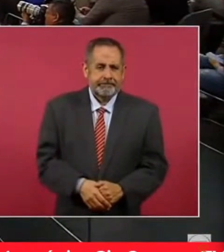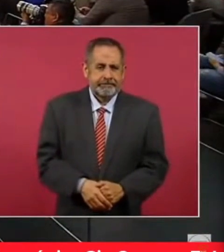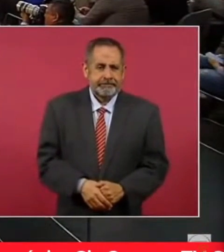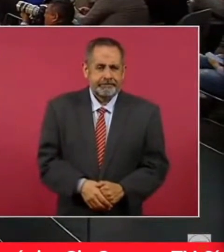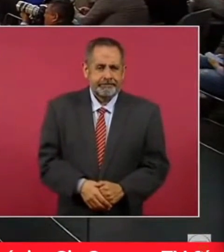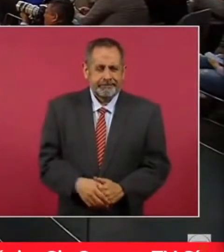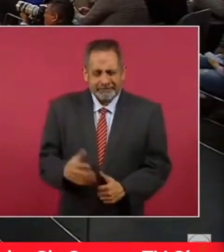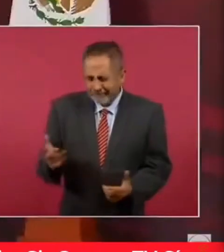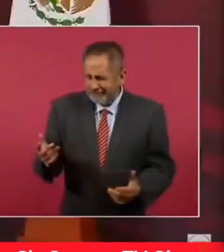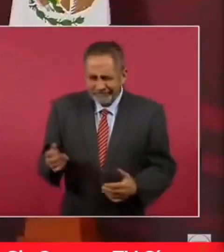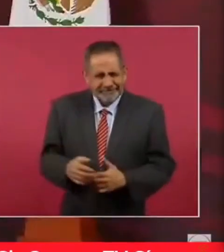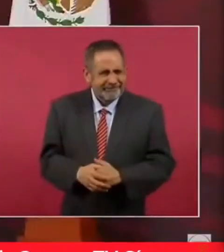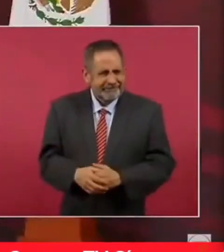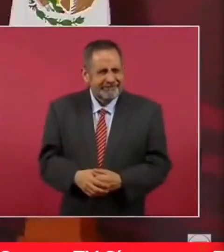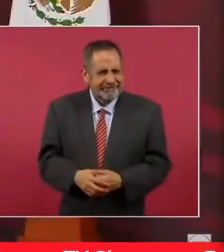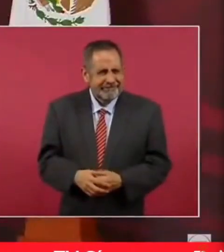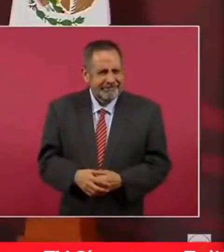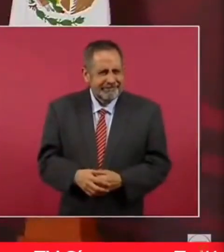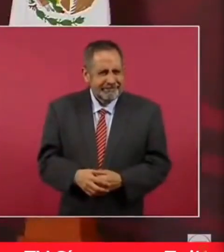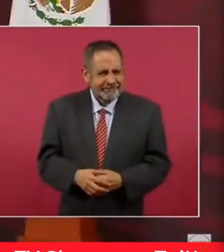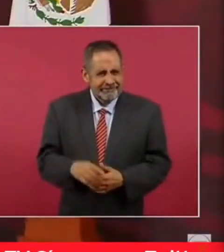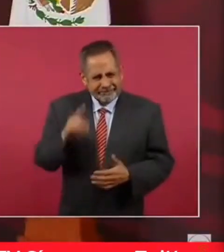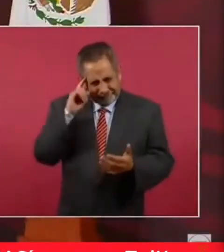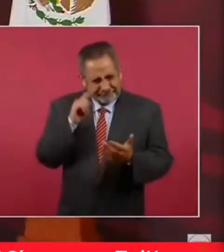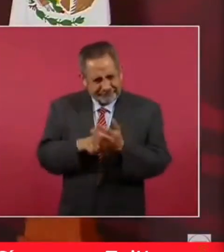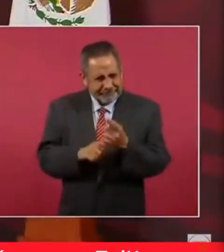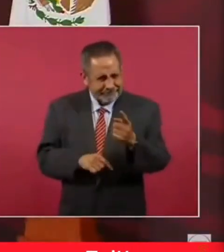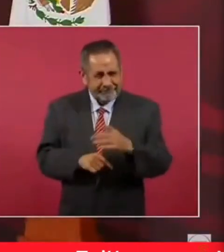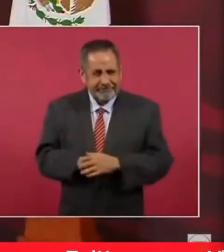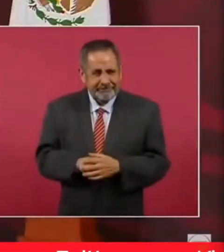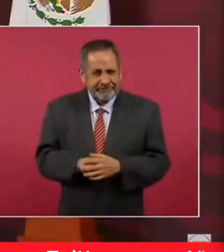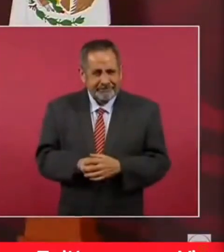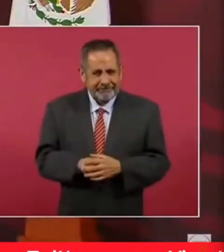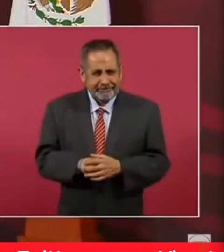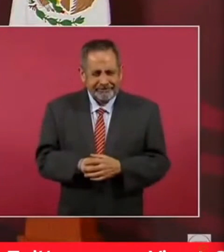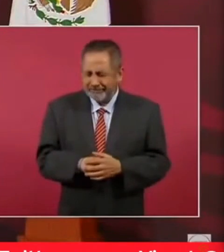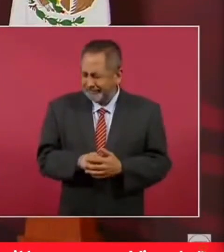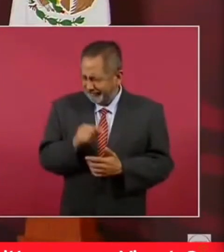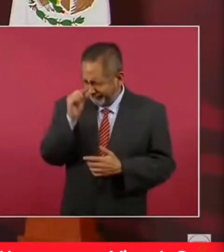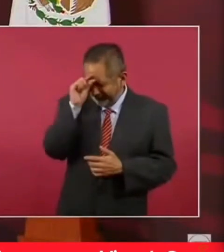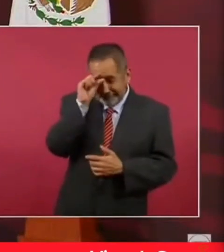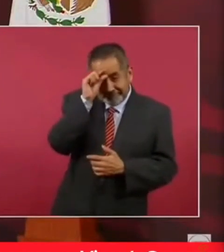Ustedes creen que con un poco de luz en la frente,